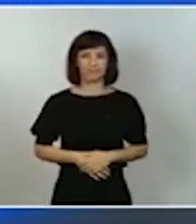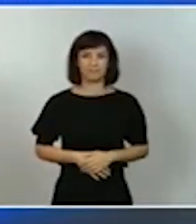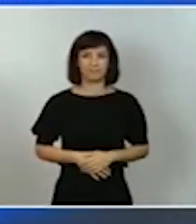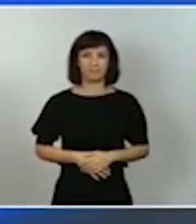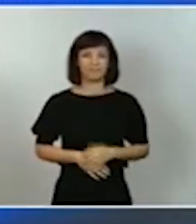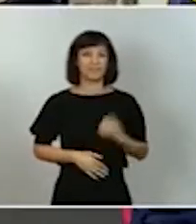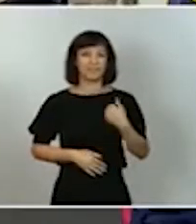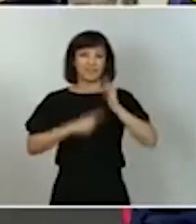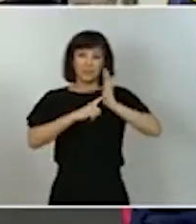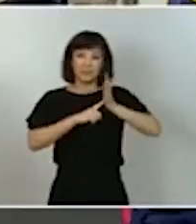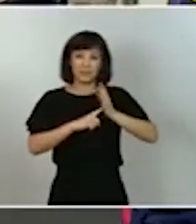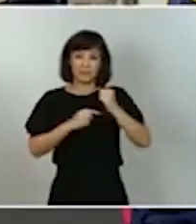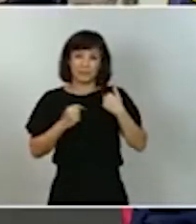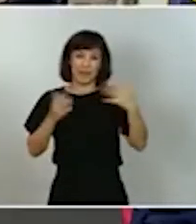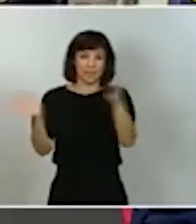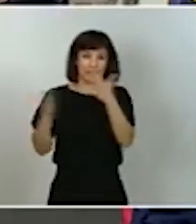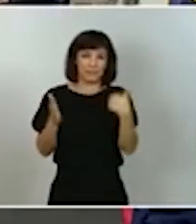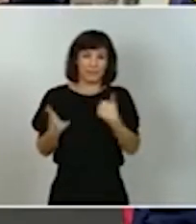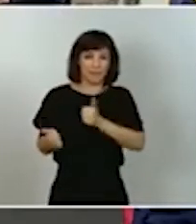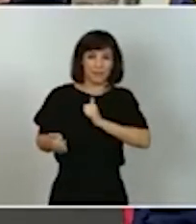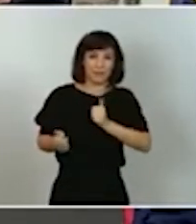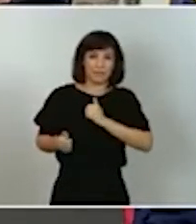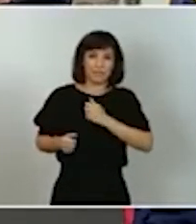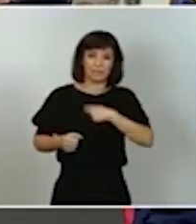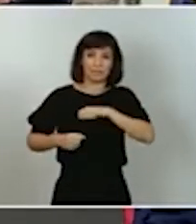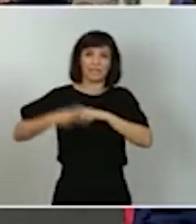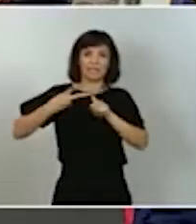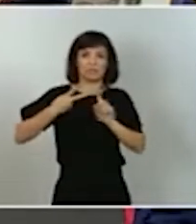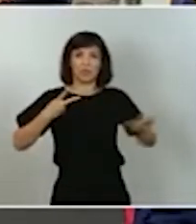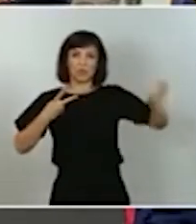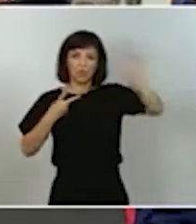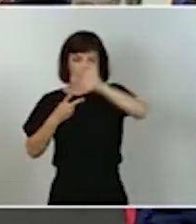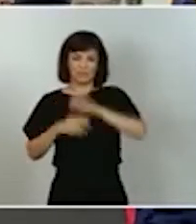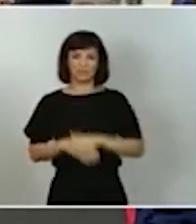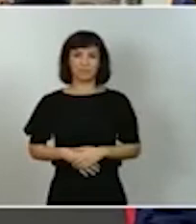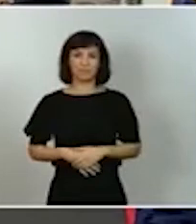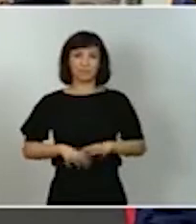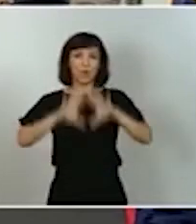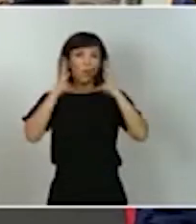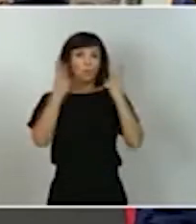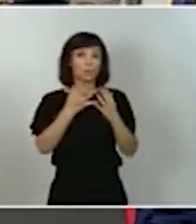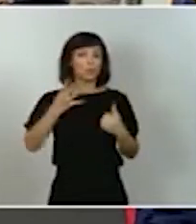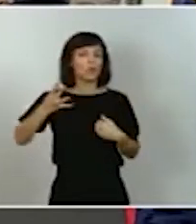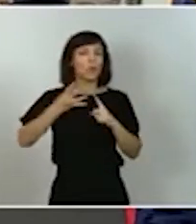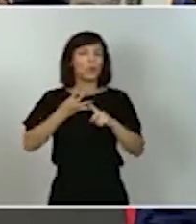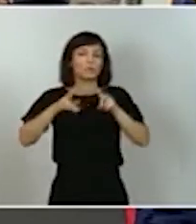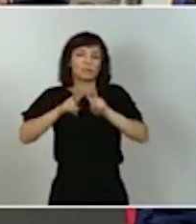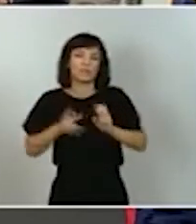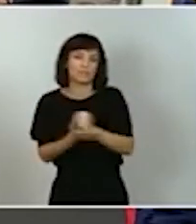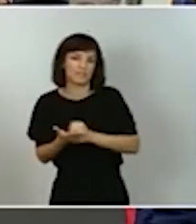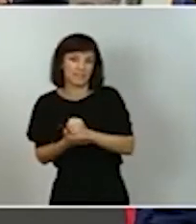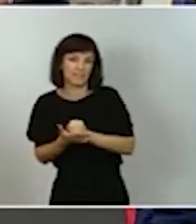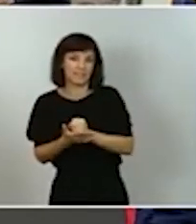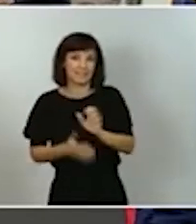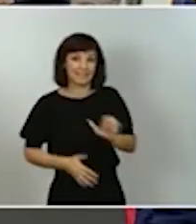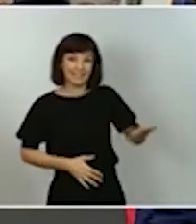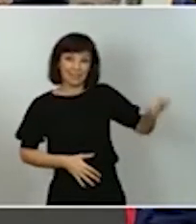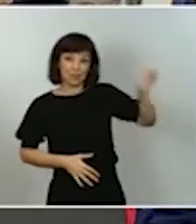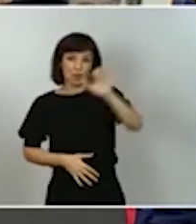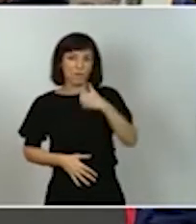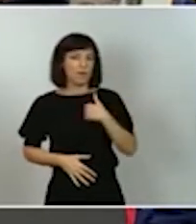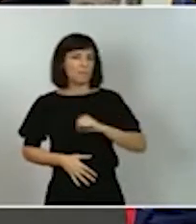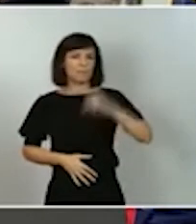Somos el cuarto país del mundo en investigación farmacéutica y el primero en Europa en ensayos clínicos de tratamientos contra el COVID-19.